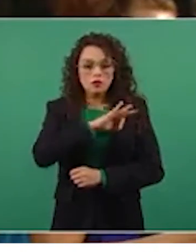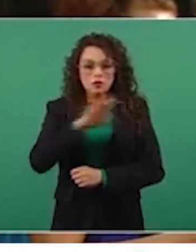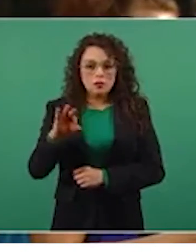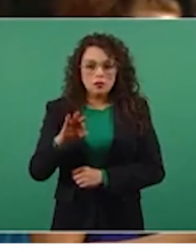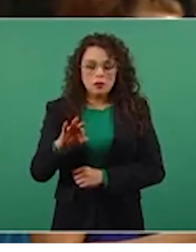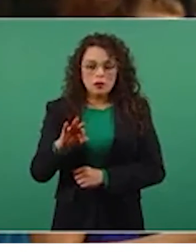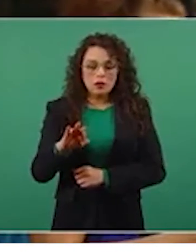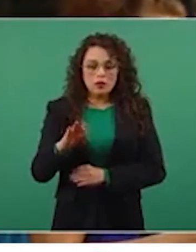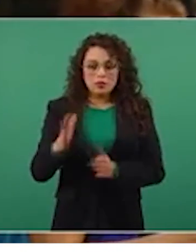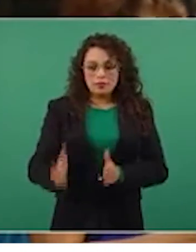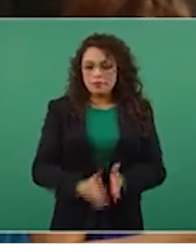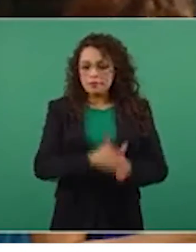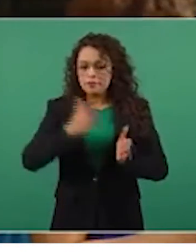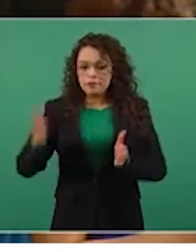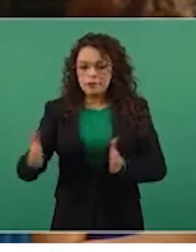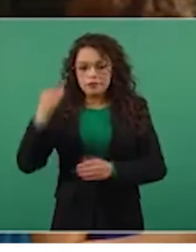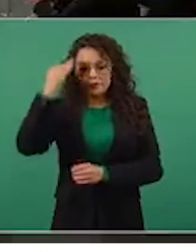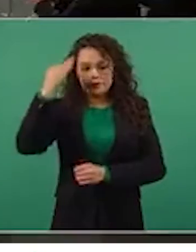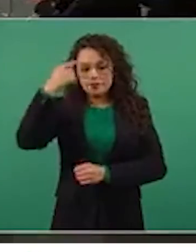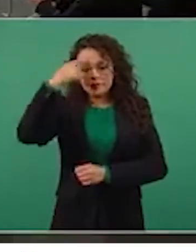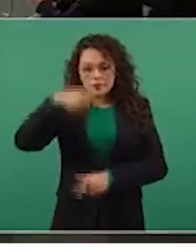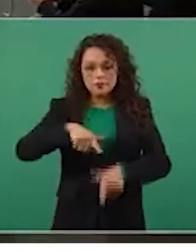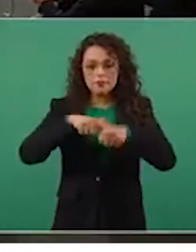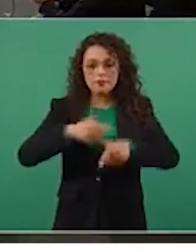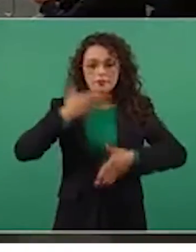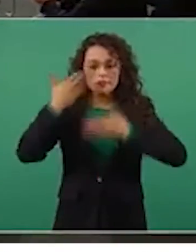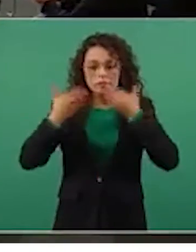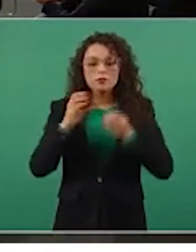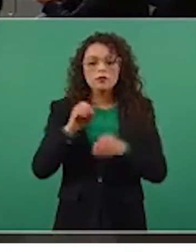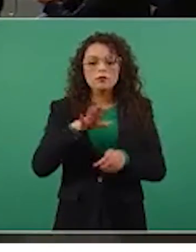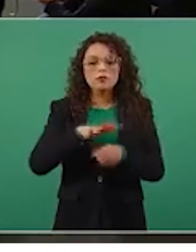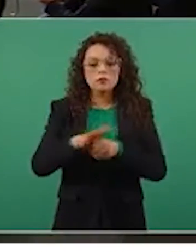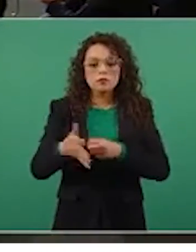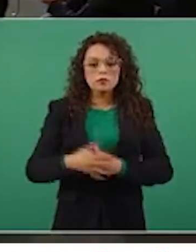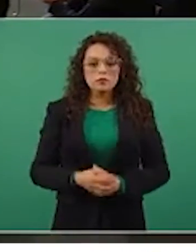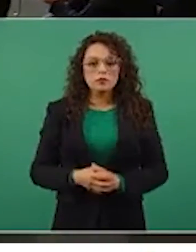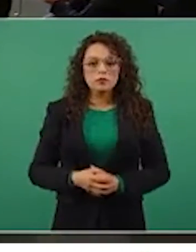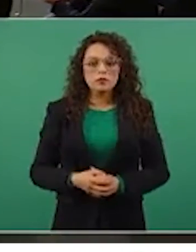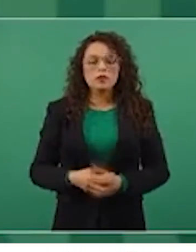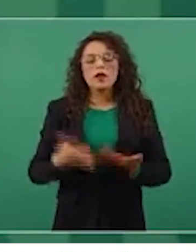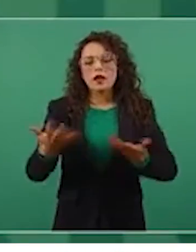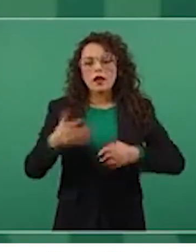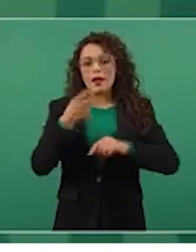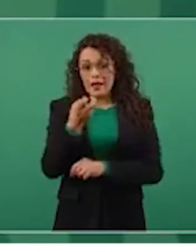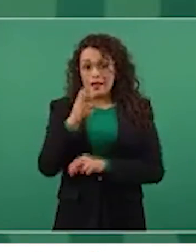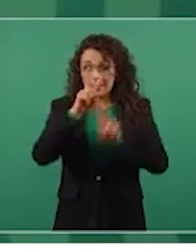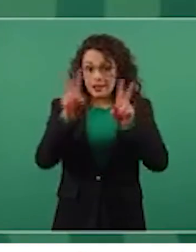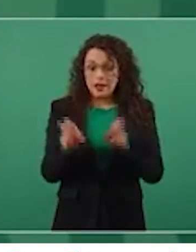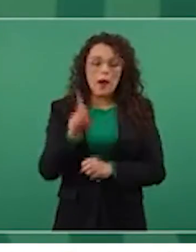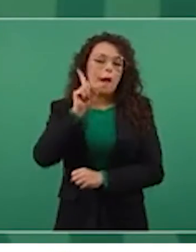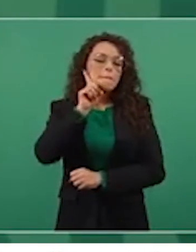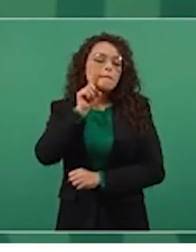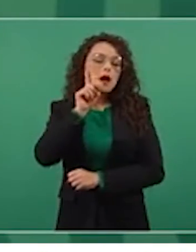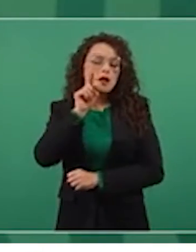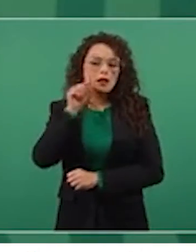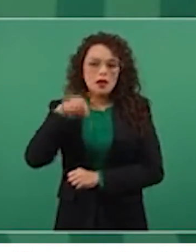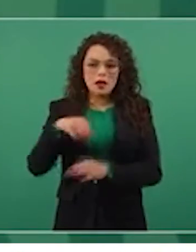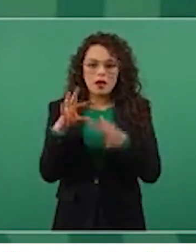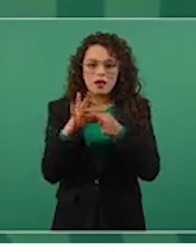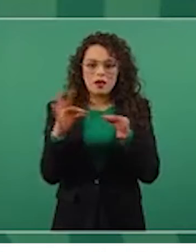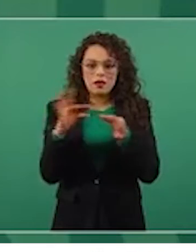se amplíe el ciclo escolar o ya se va a quedar como está? Miren, mañana vamos a informar sobre el tema de